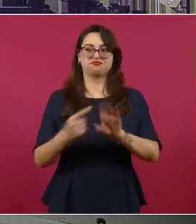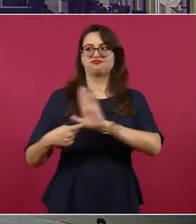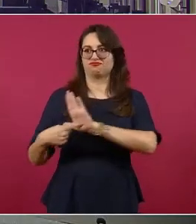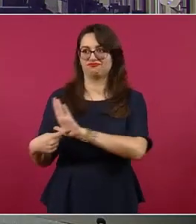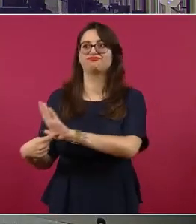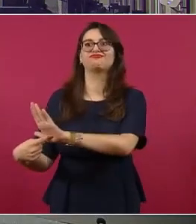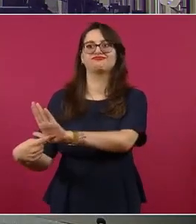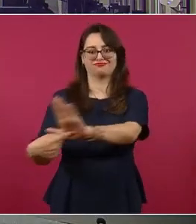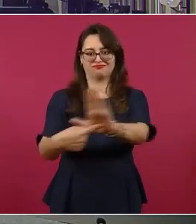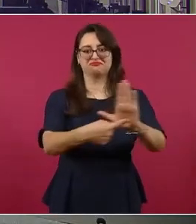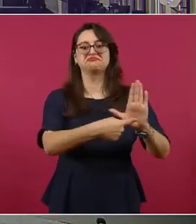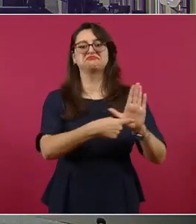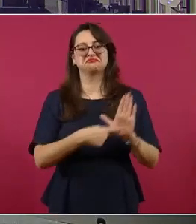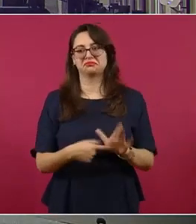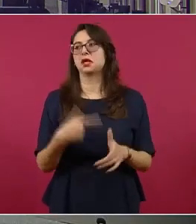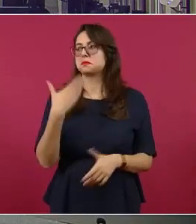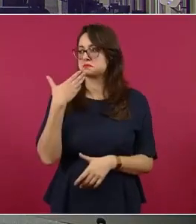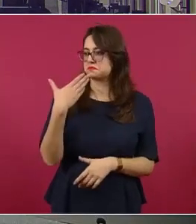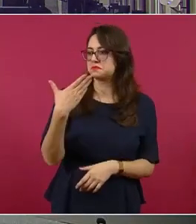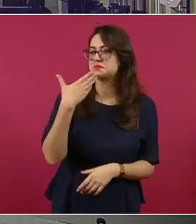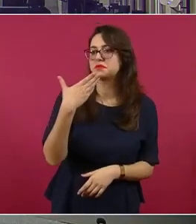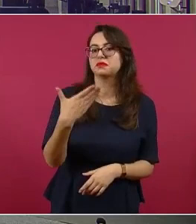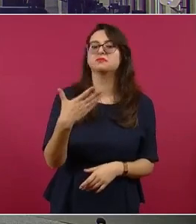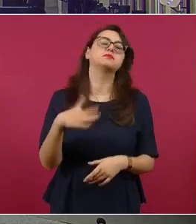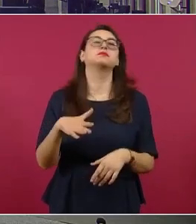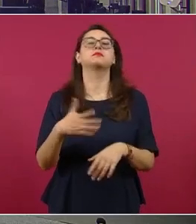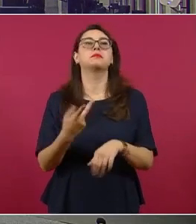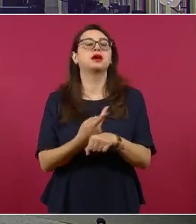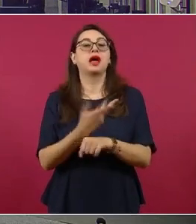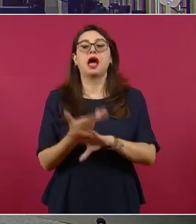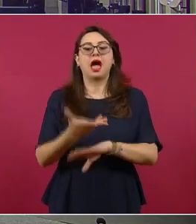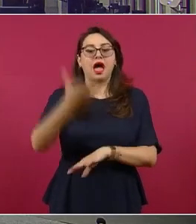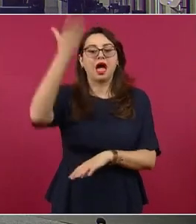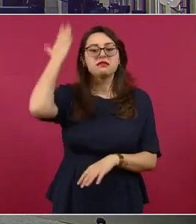no había distinción.